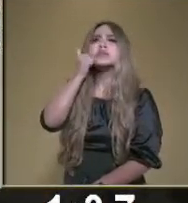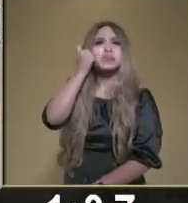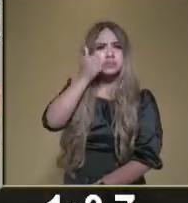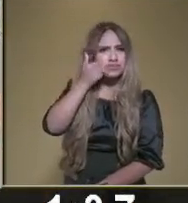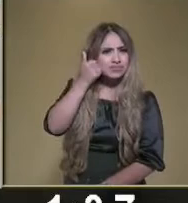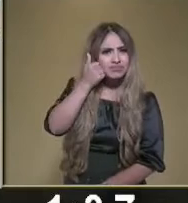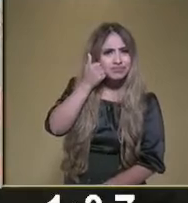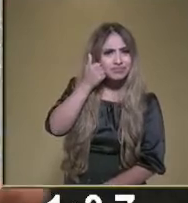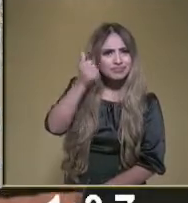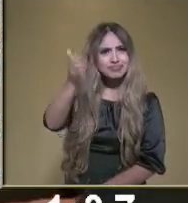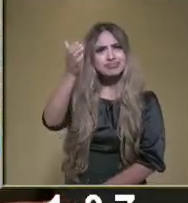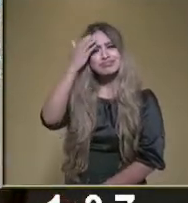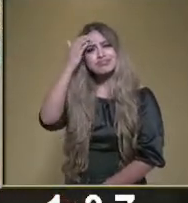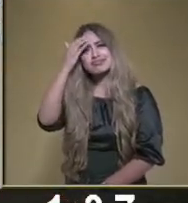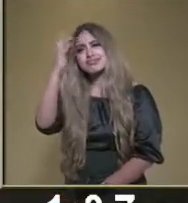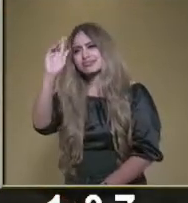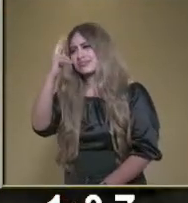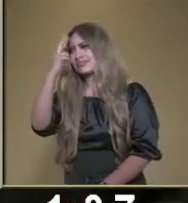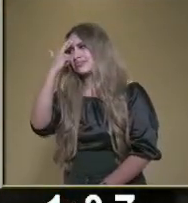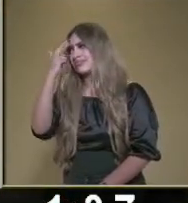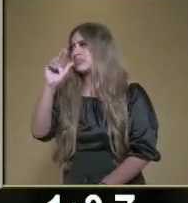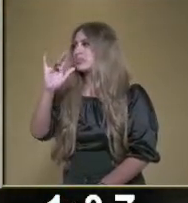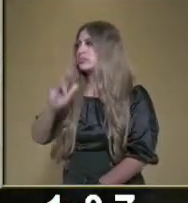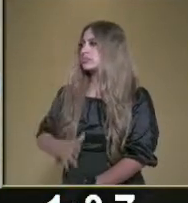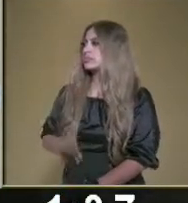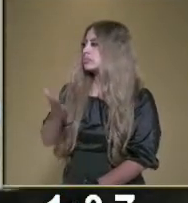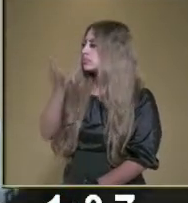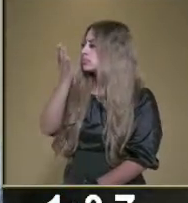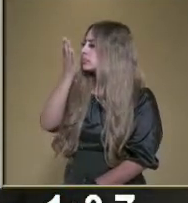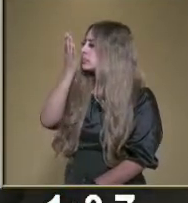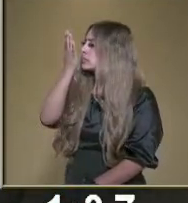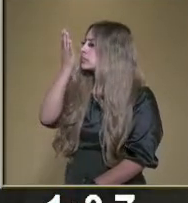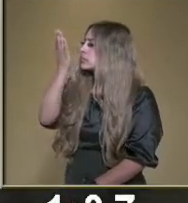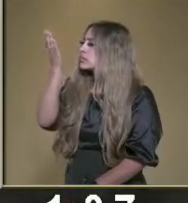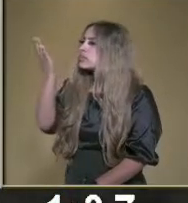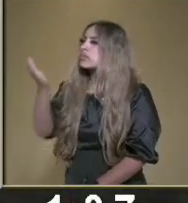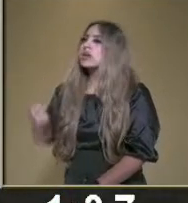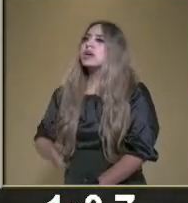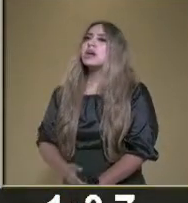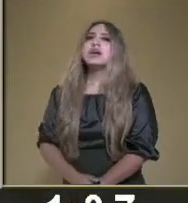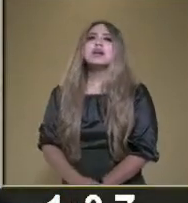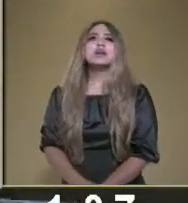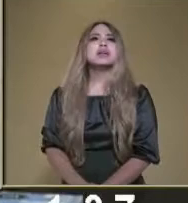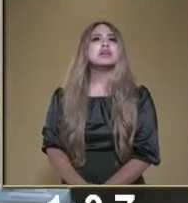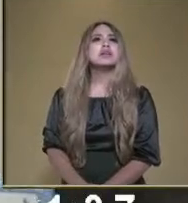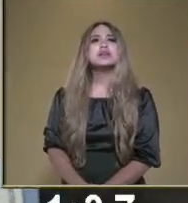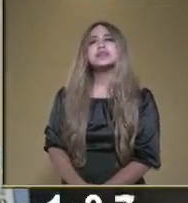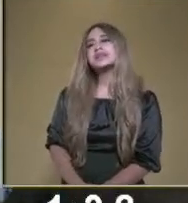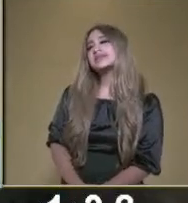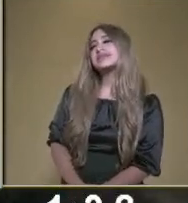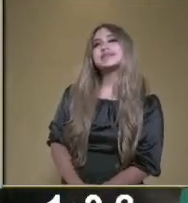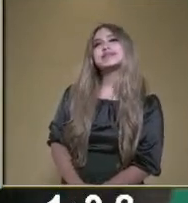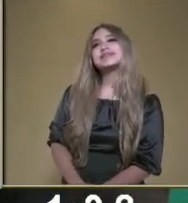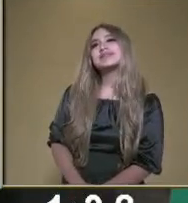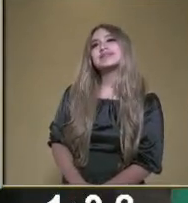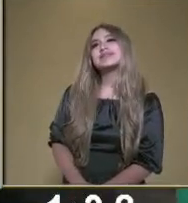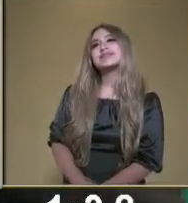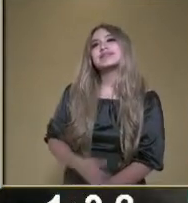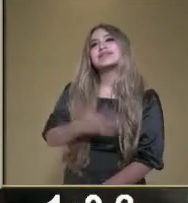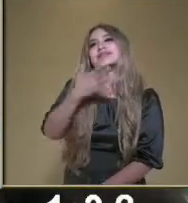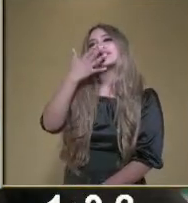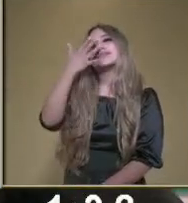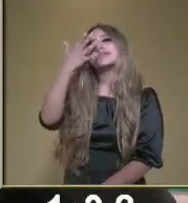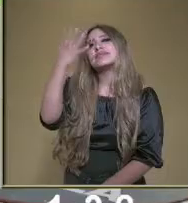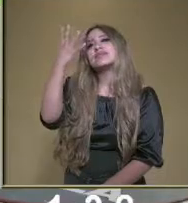No me acuerdo. Nada, nada. Huélalo. Ay, huele hermoso, princesa. Huele a